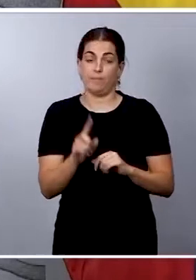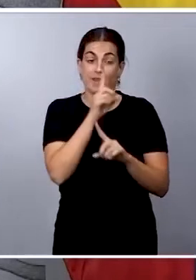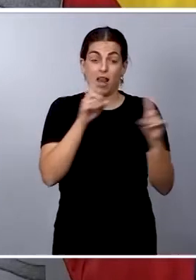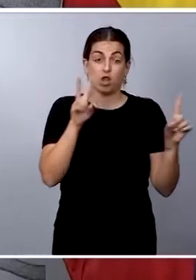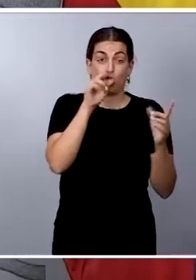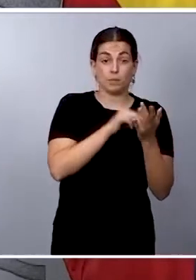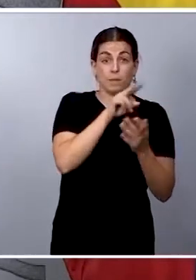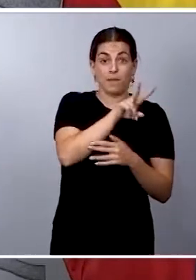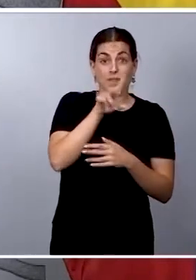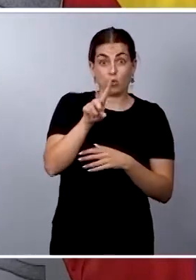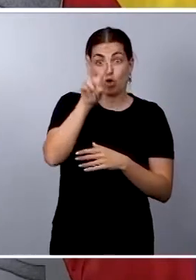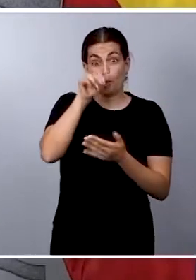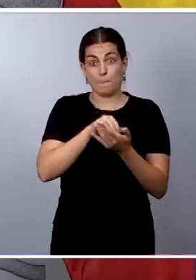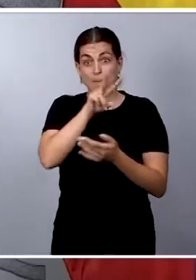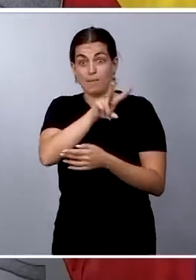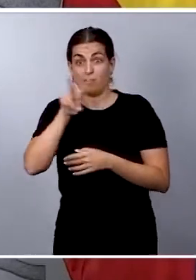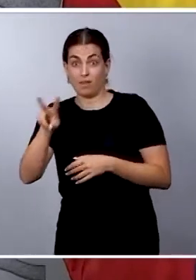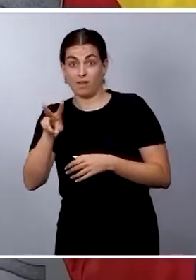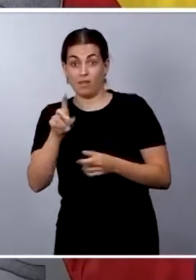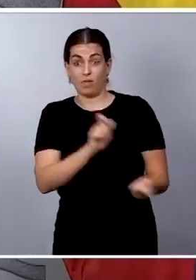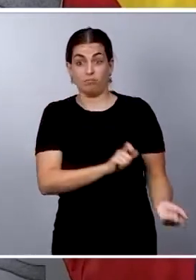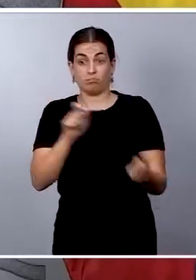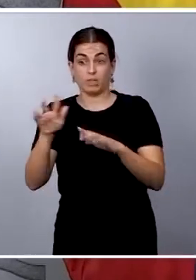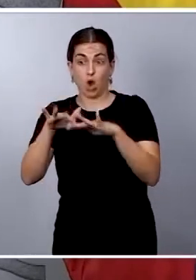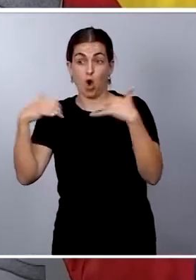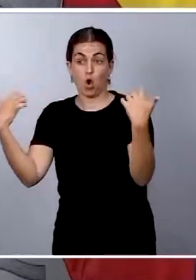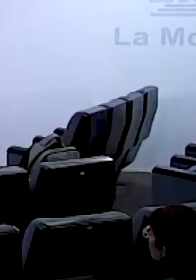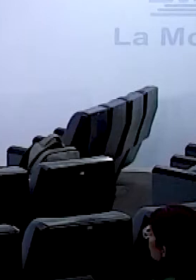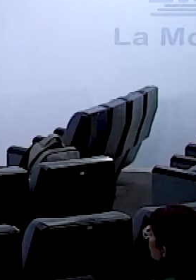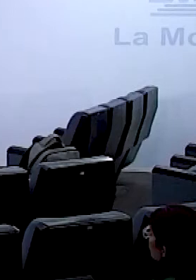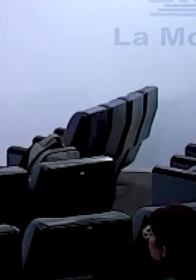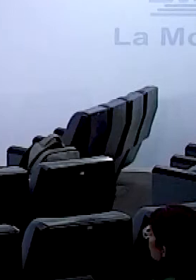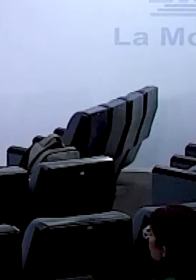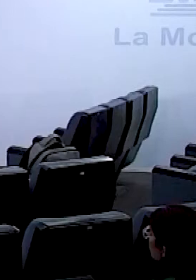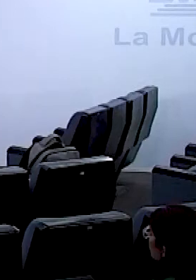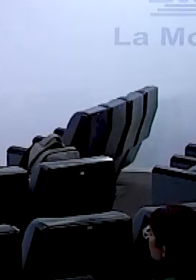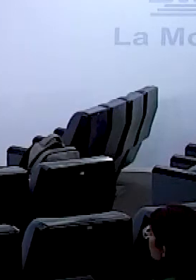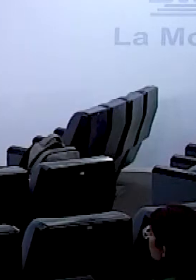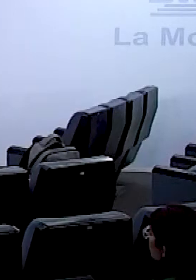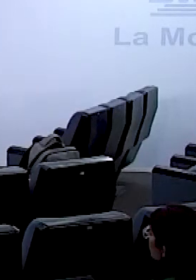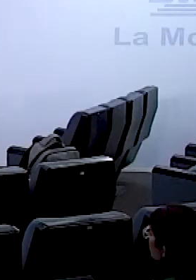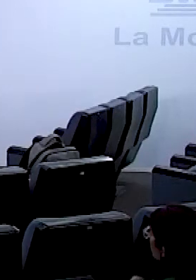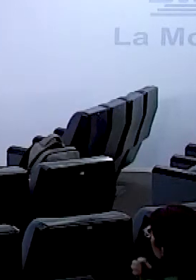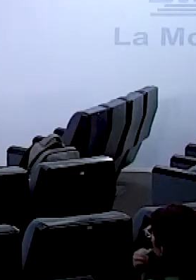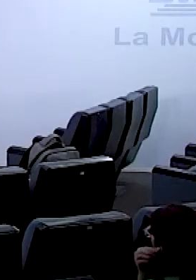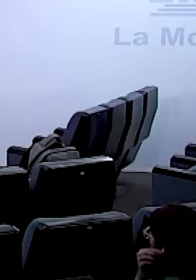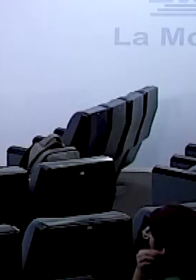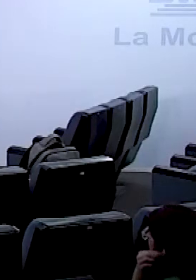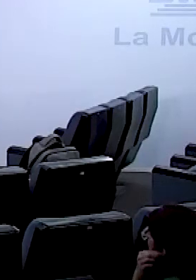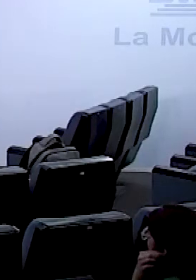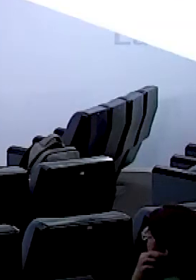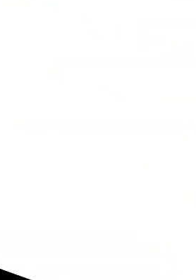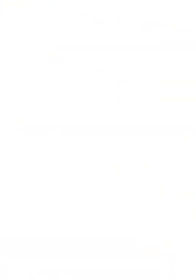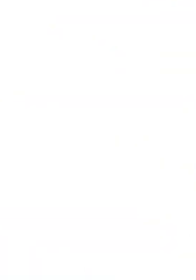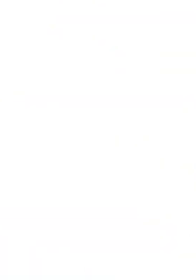creación de empleo, pero teniendo en cuenta el complejo panorama económico actual marcado por la guerra en Ucrania y la escalada de precios.